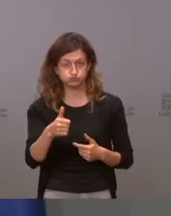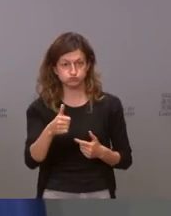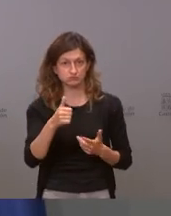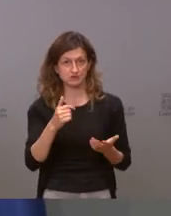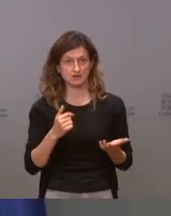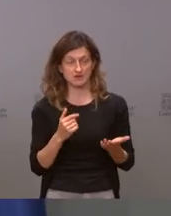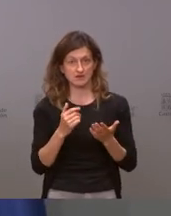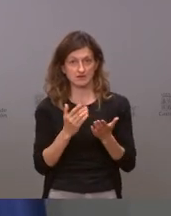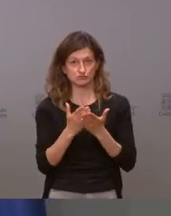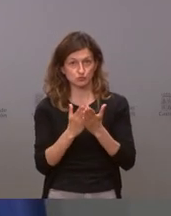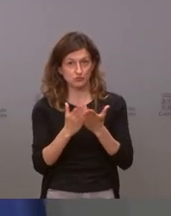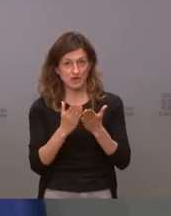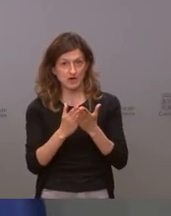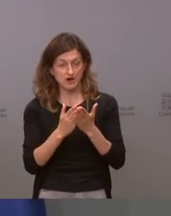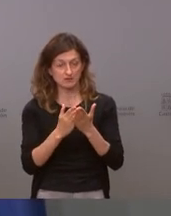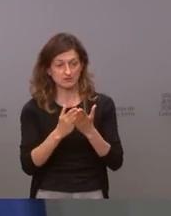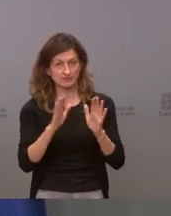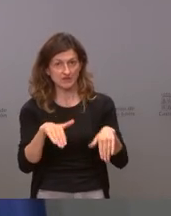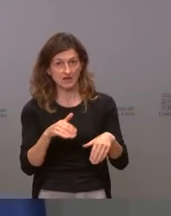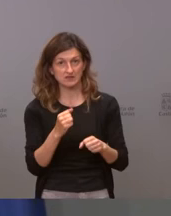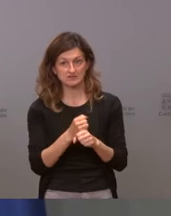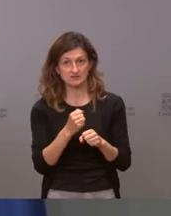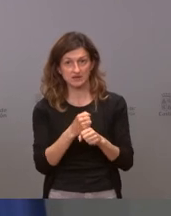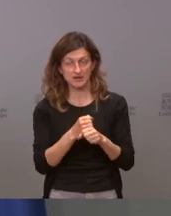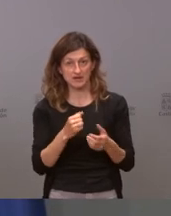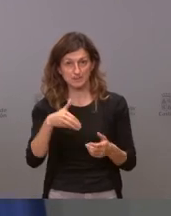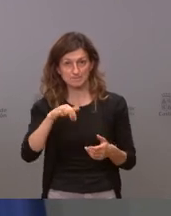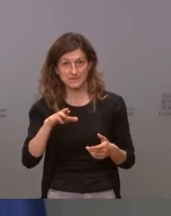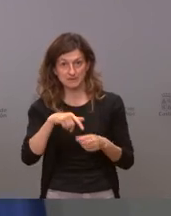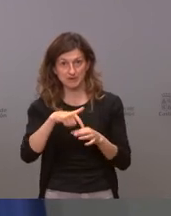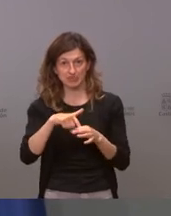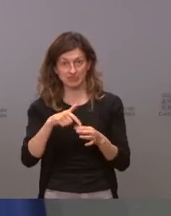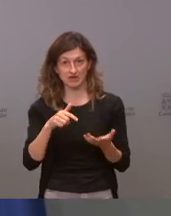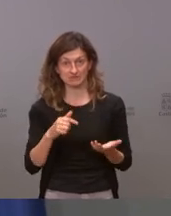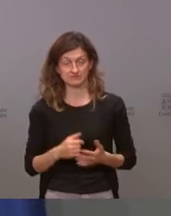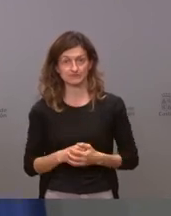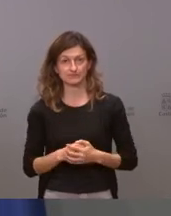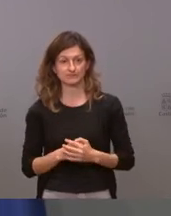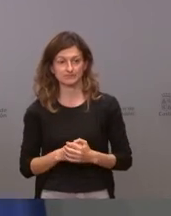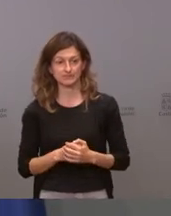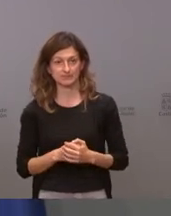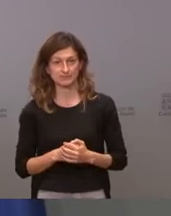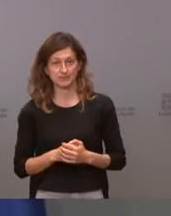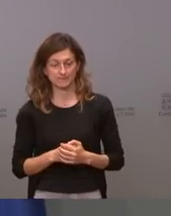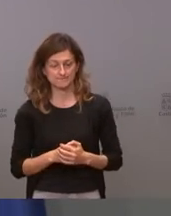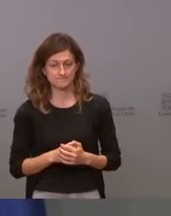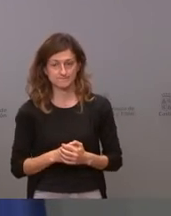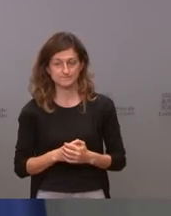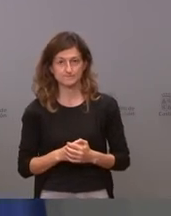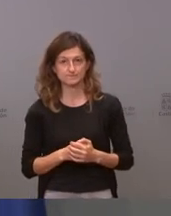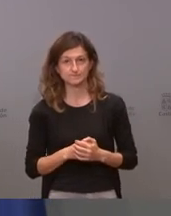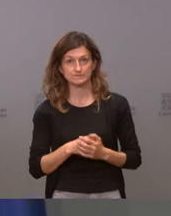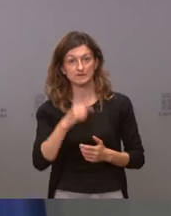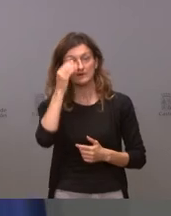obliga a hacer la carrera y aprobar la elección del BIR pero es que esto en esto han conseguido